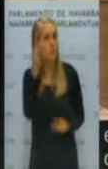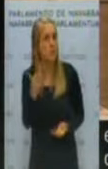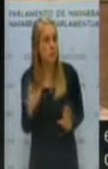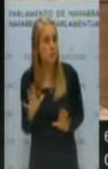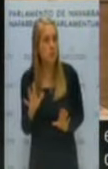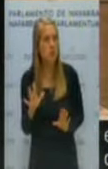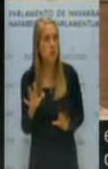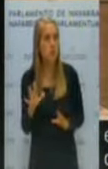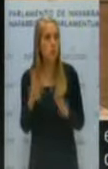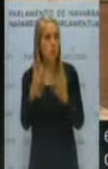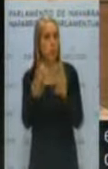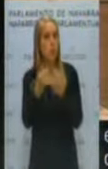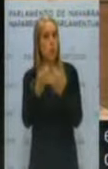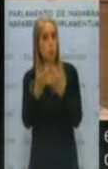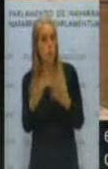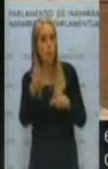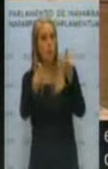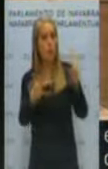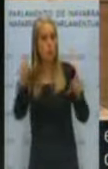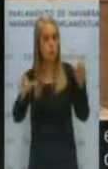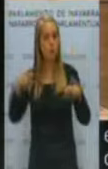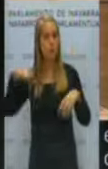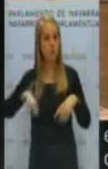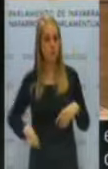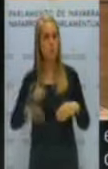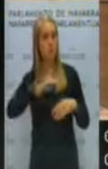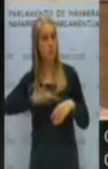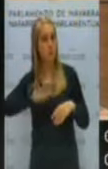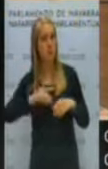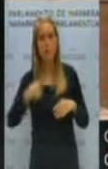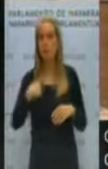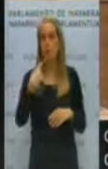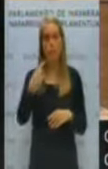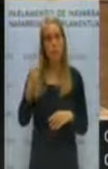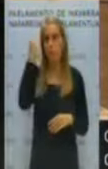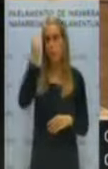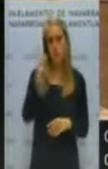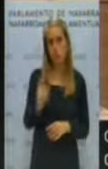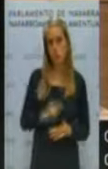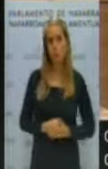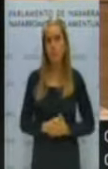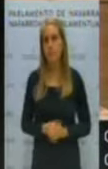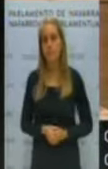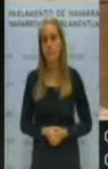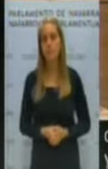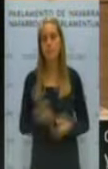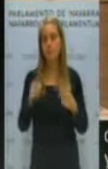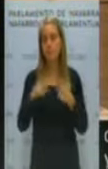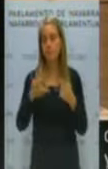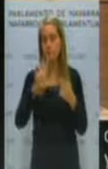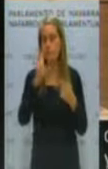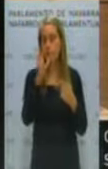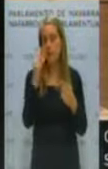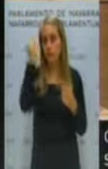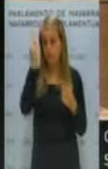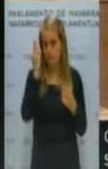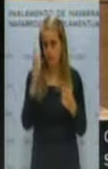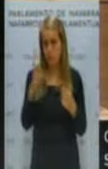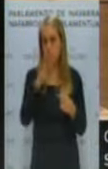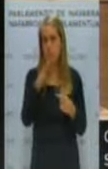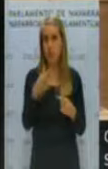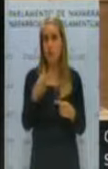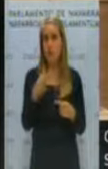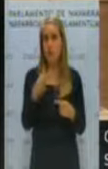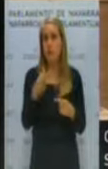un número suficiente de efectivos para prestar este servicio y yo le digo que considero que no. En primer lugar, considero que no porque no hemos llegado